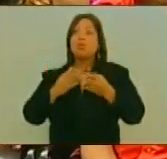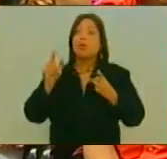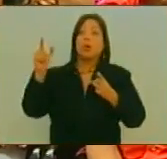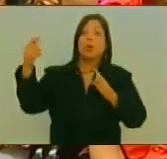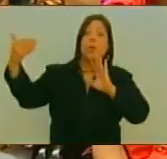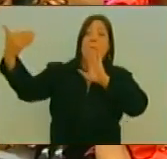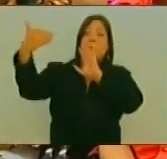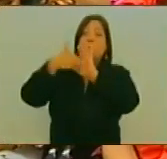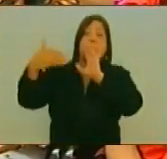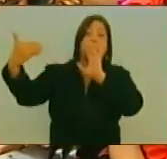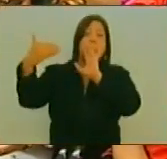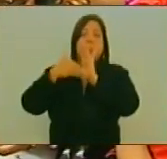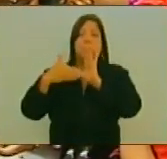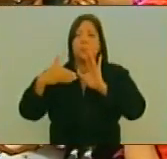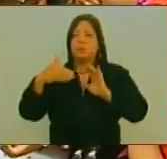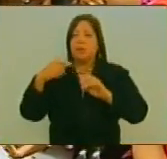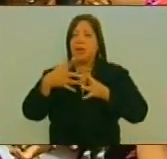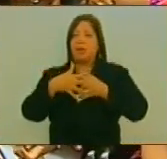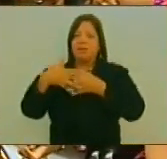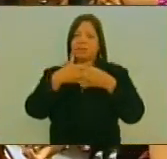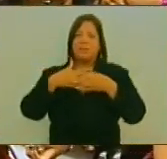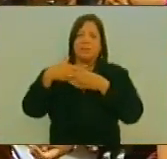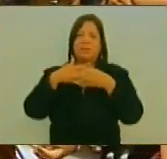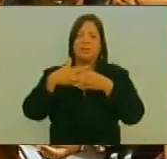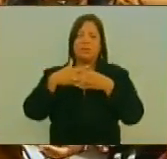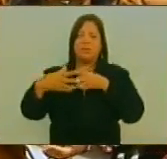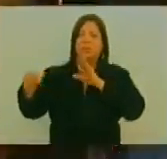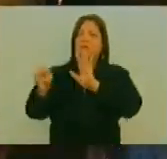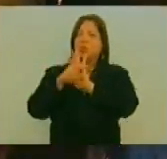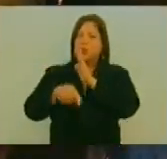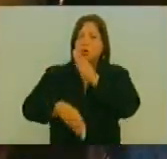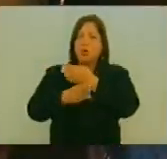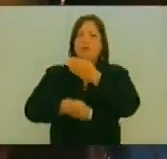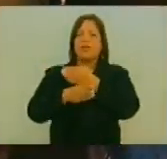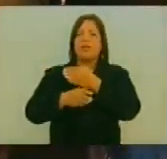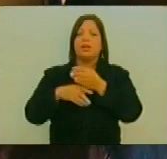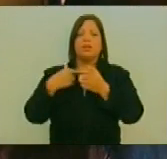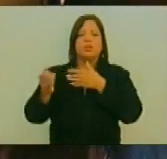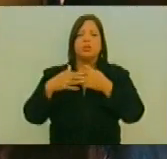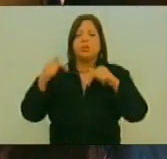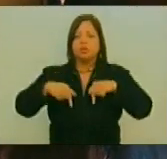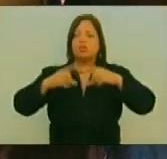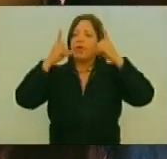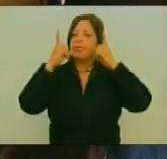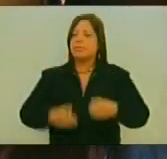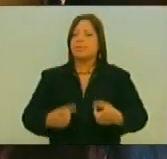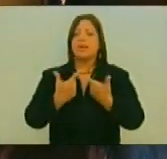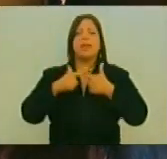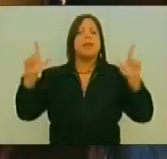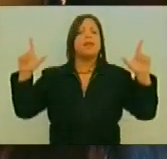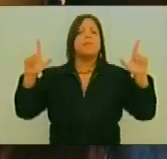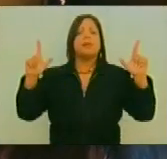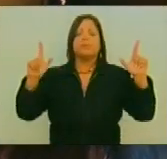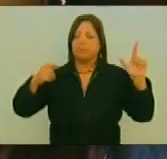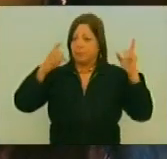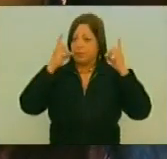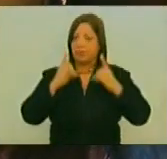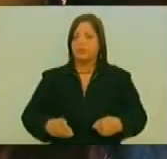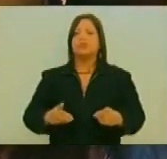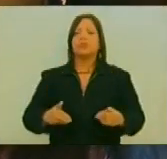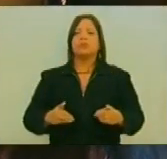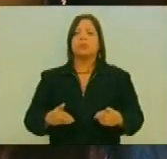Con Las Amenazas Del Imperio Norteamericano De Que En Venezuela Nosotros Hemos Decidido Ser Libres Y Hemos Decidido